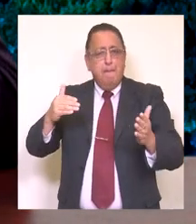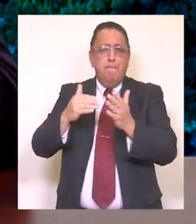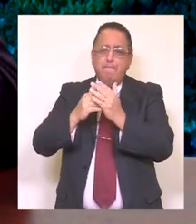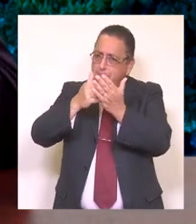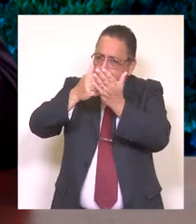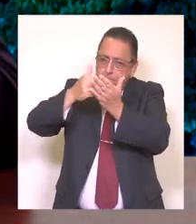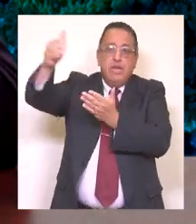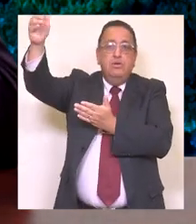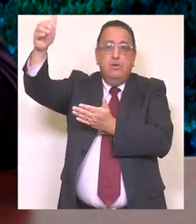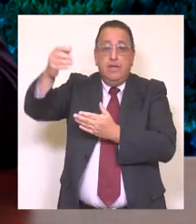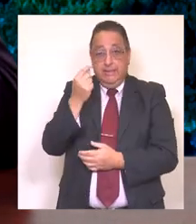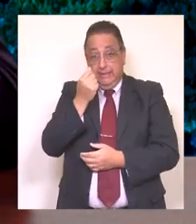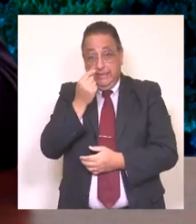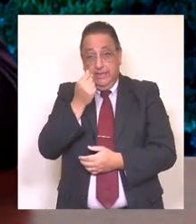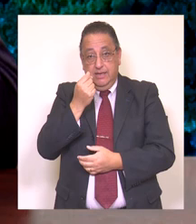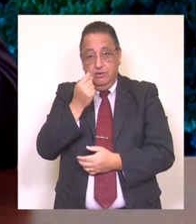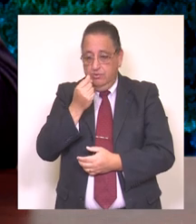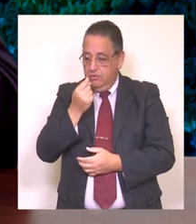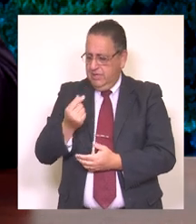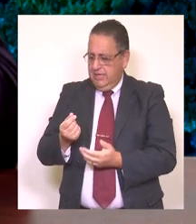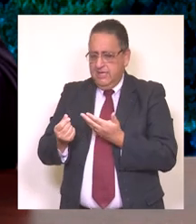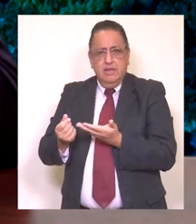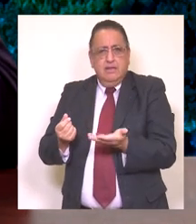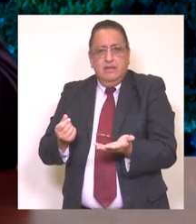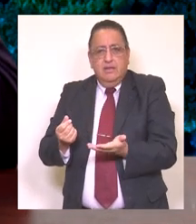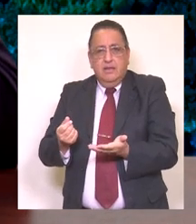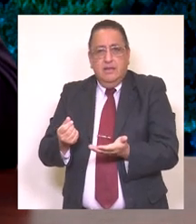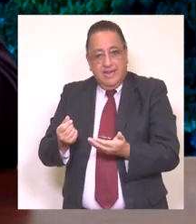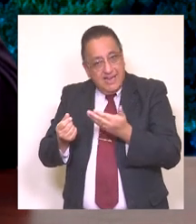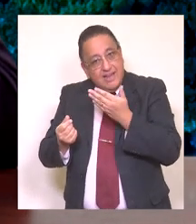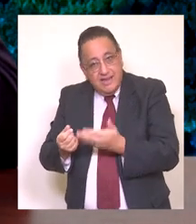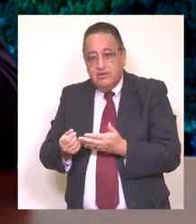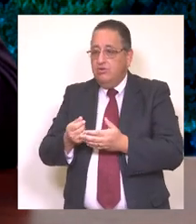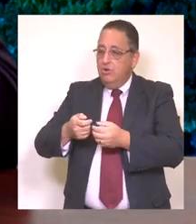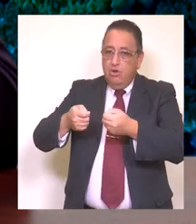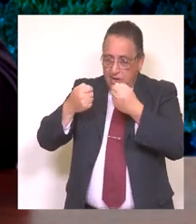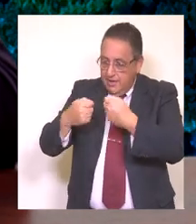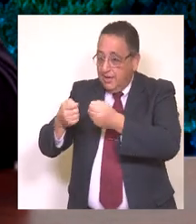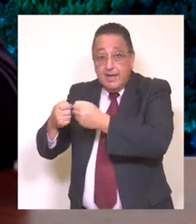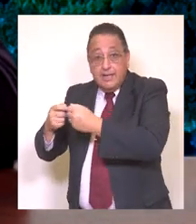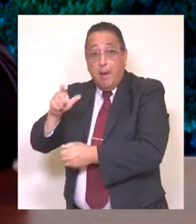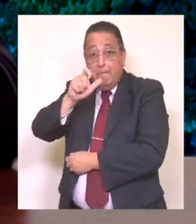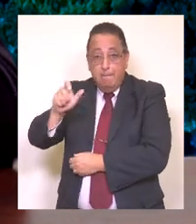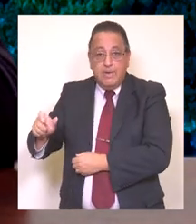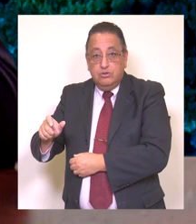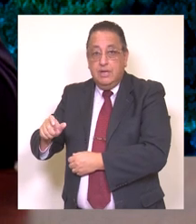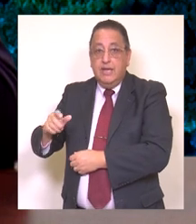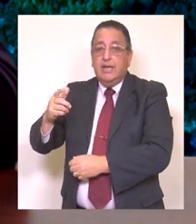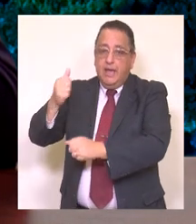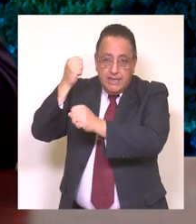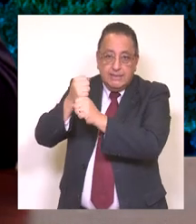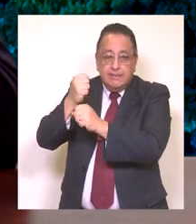de 15.000 millones de pesos. Dinero que fue gastado principalmente en el personal